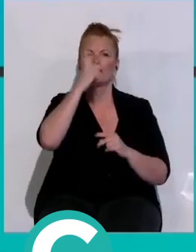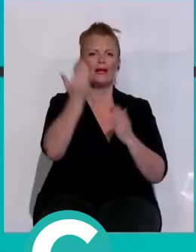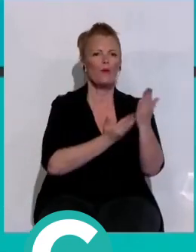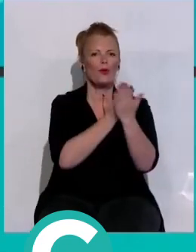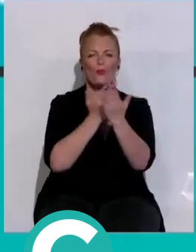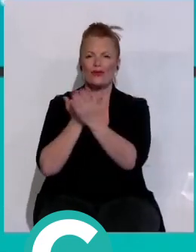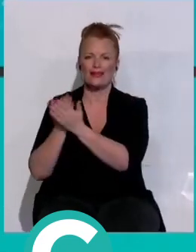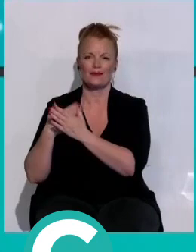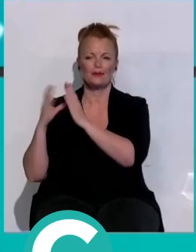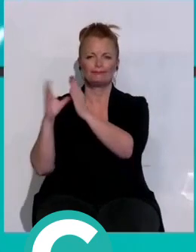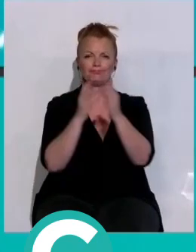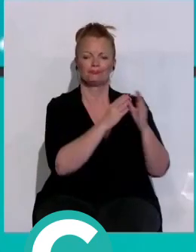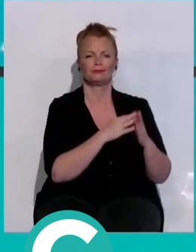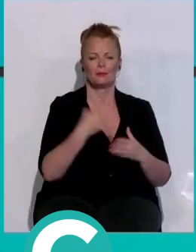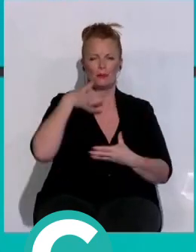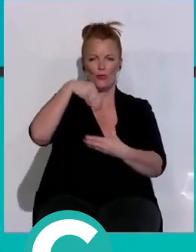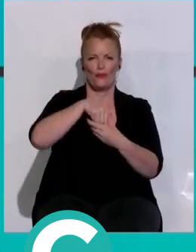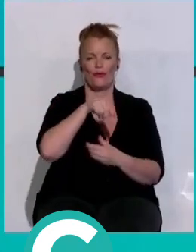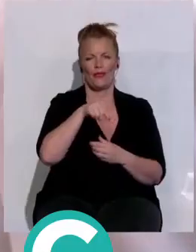de las formaciones dentro de la misma.